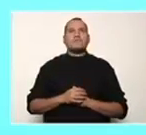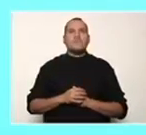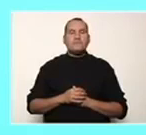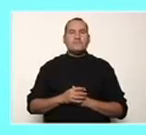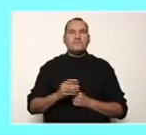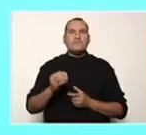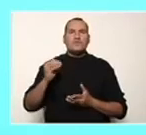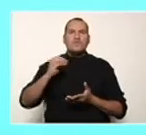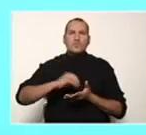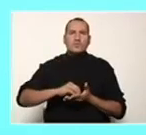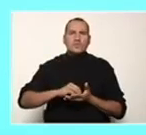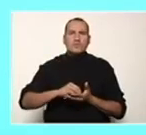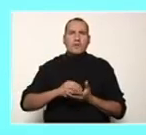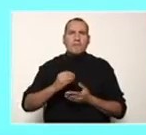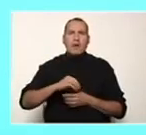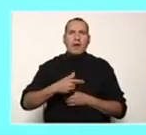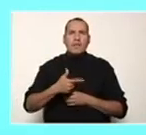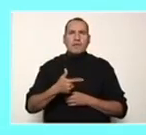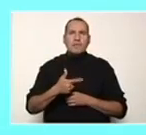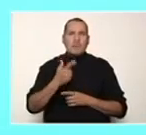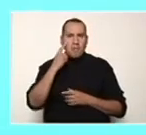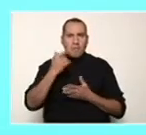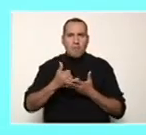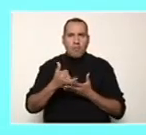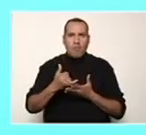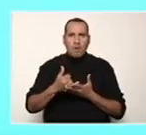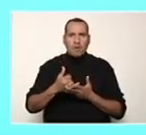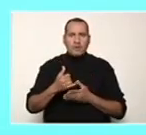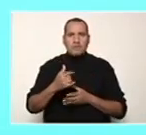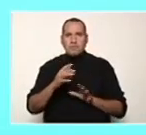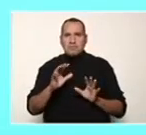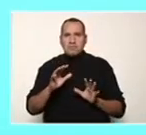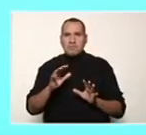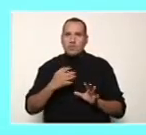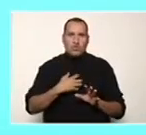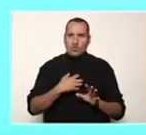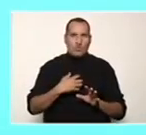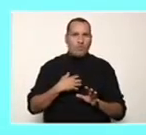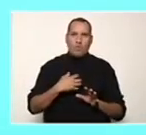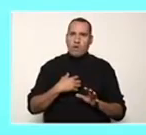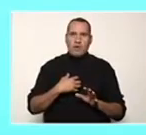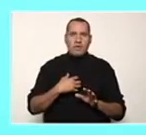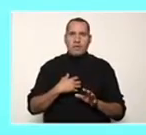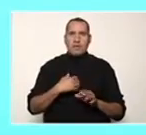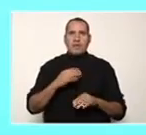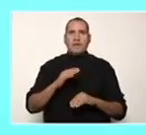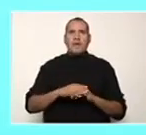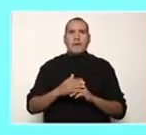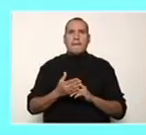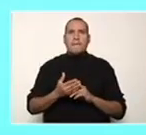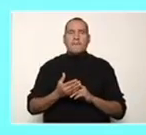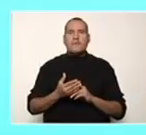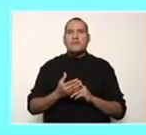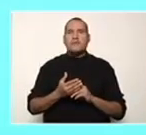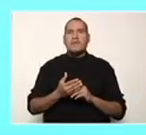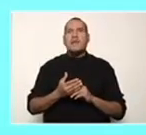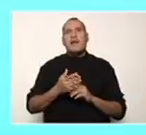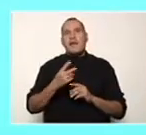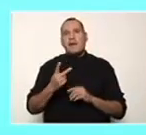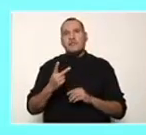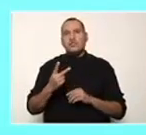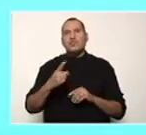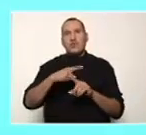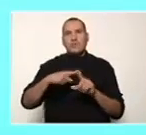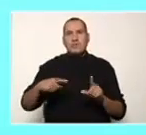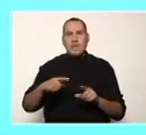Sigo sacando mitad. No puedo sacar mitad porque le puedo sacar mitad al 2, pero